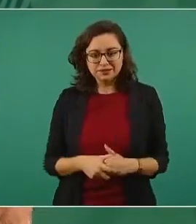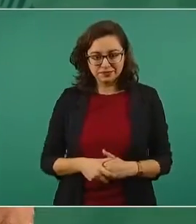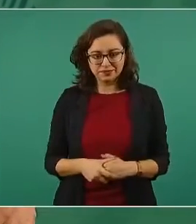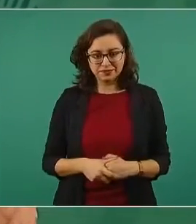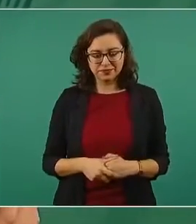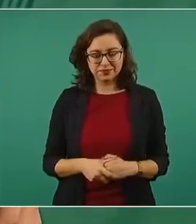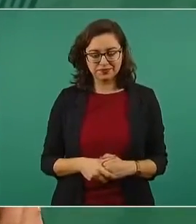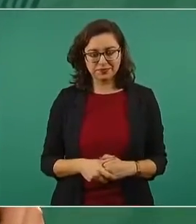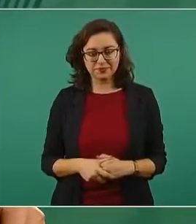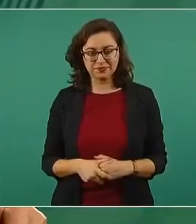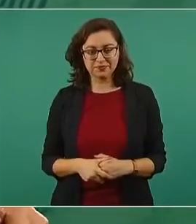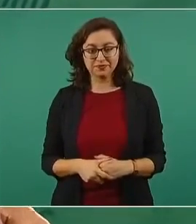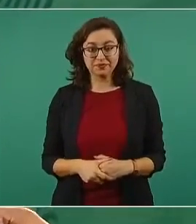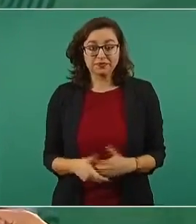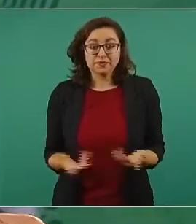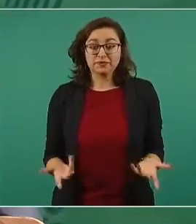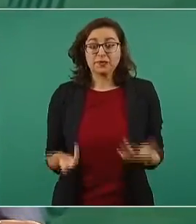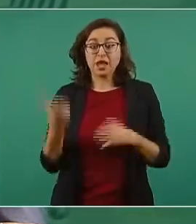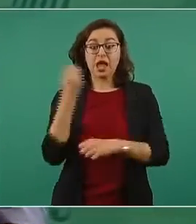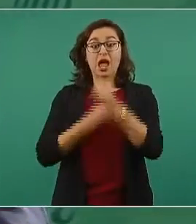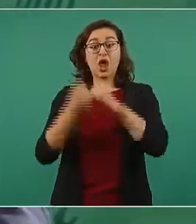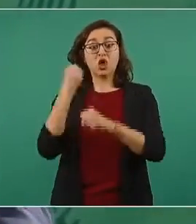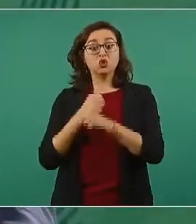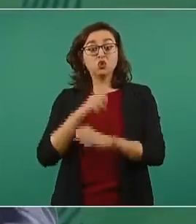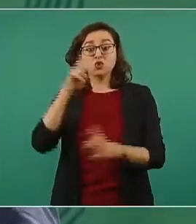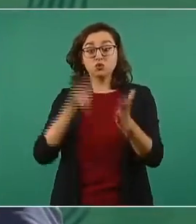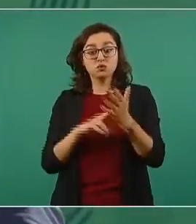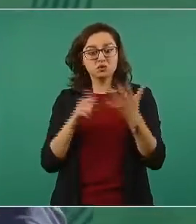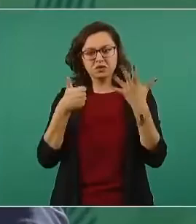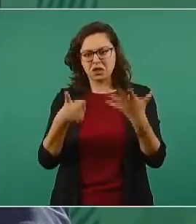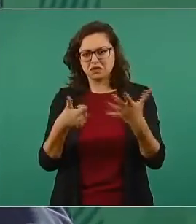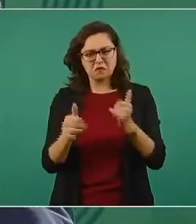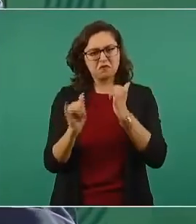de que en el 2006 no hubo fraude.